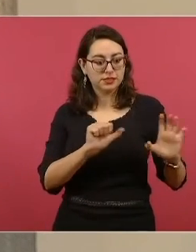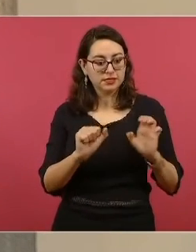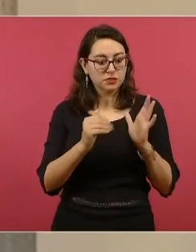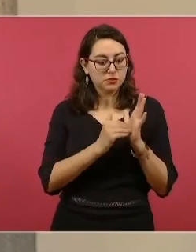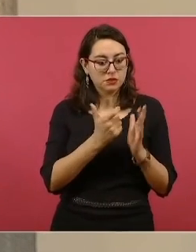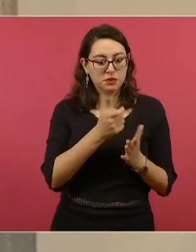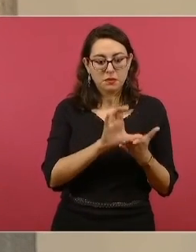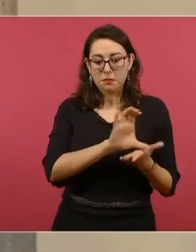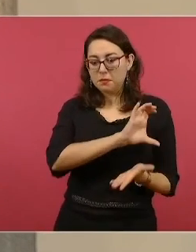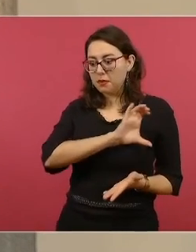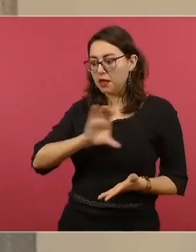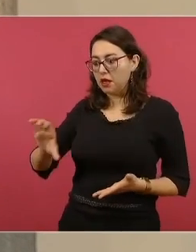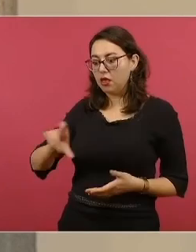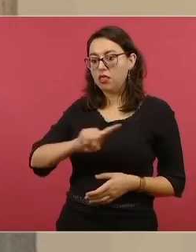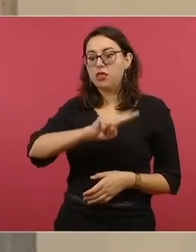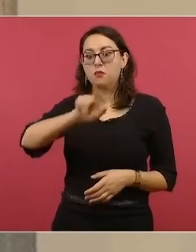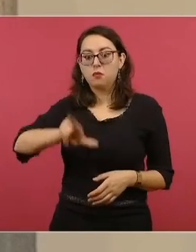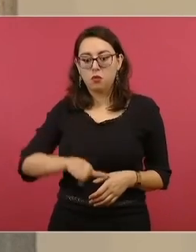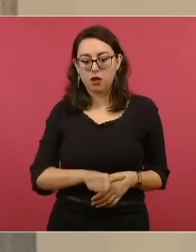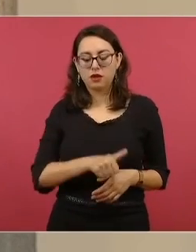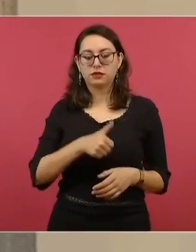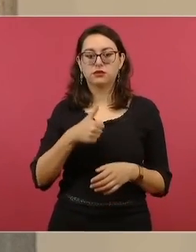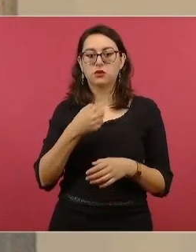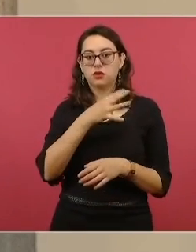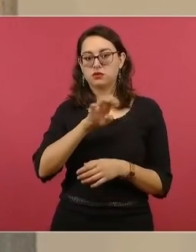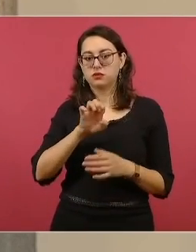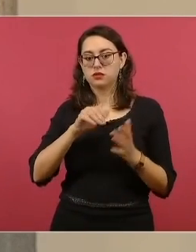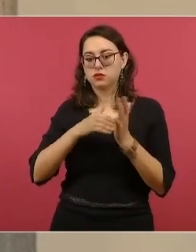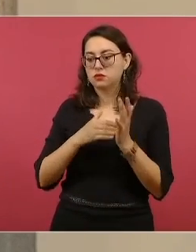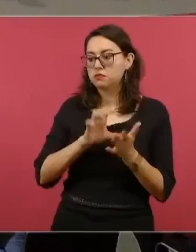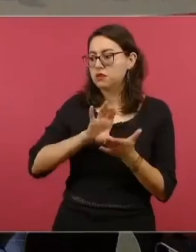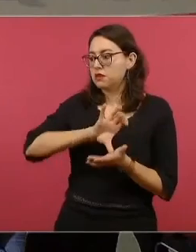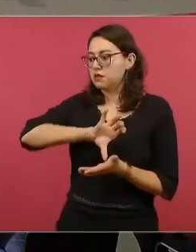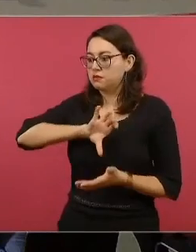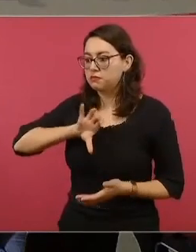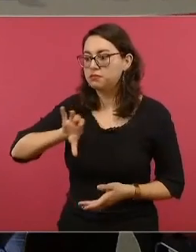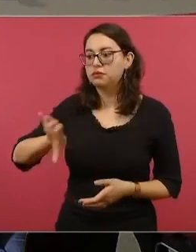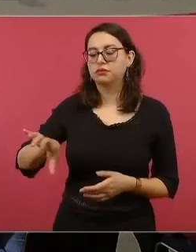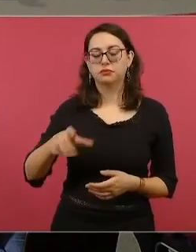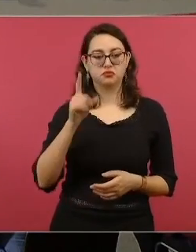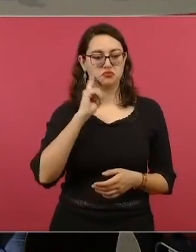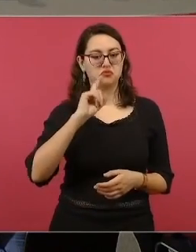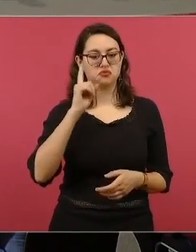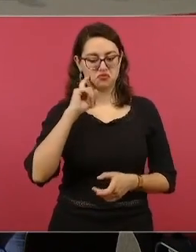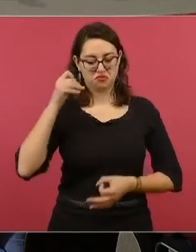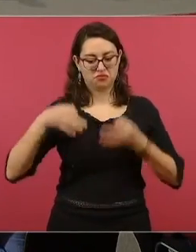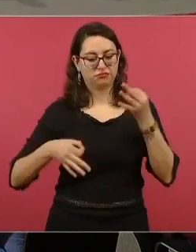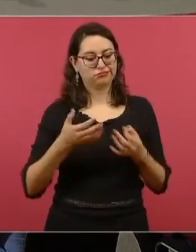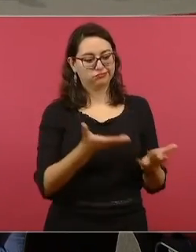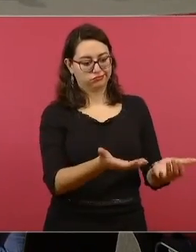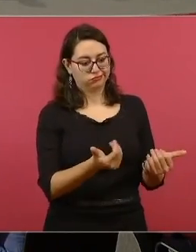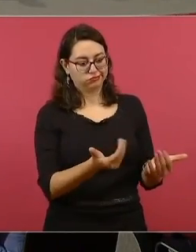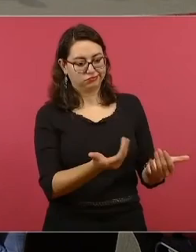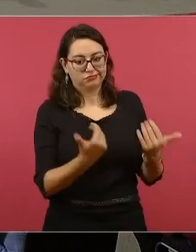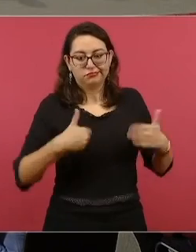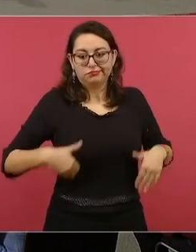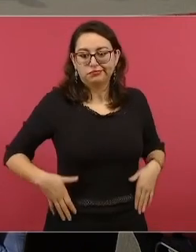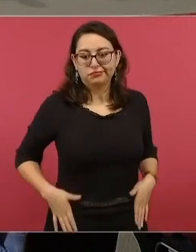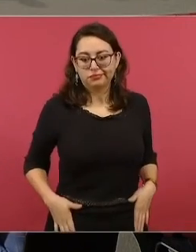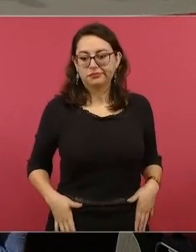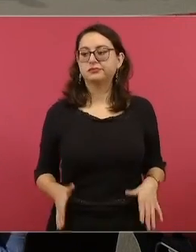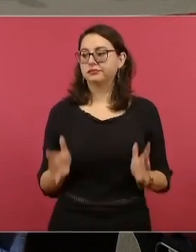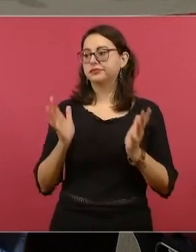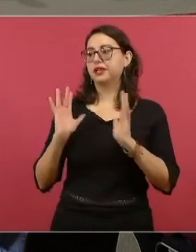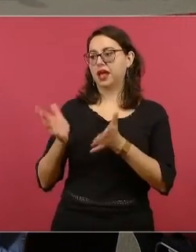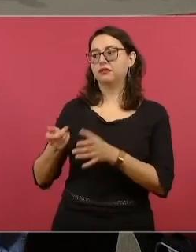ocurrió en el dos mil quince. Adelante. Por el, en cuanto a los resultados de la